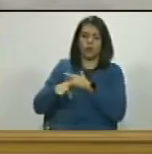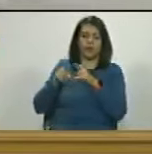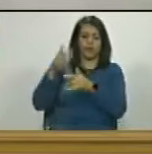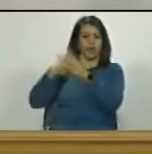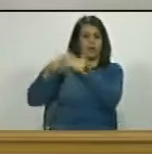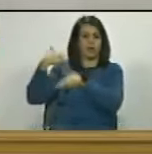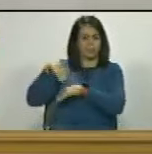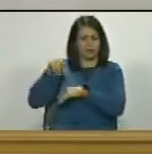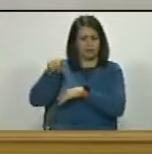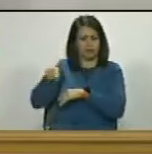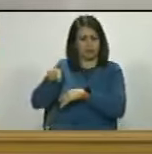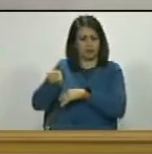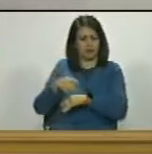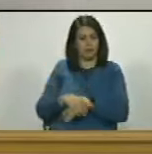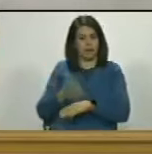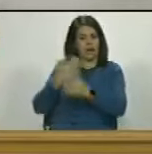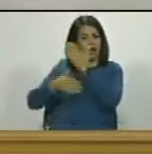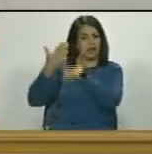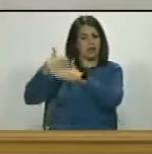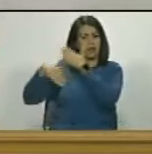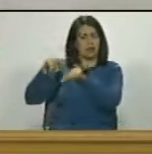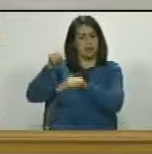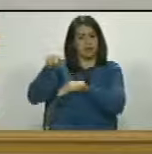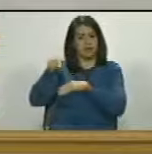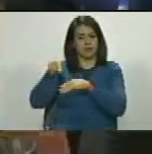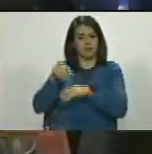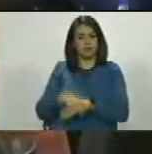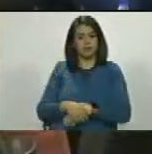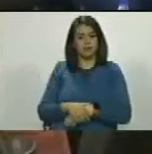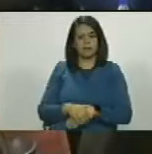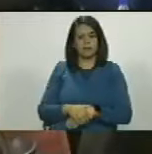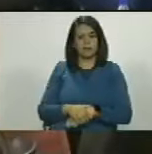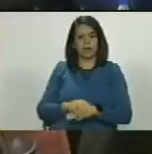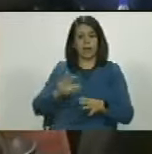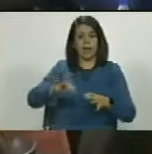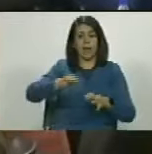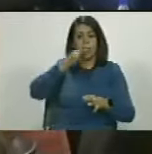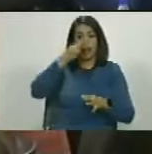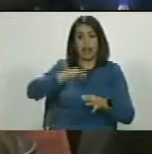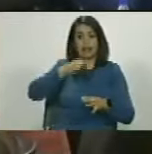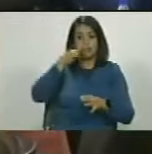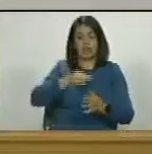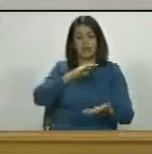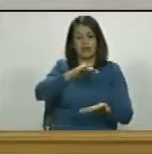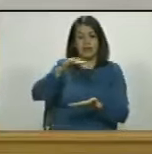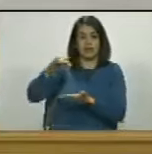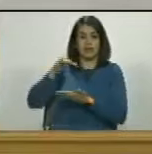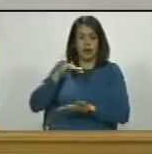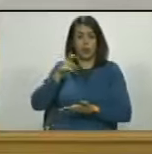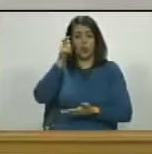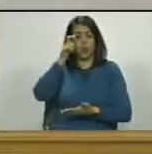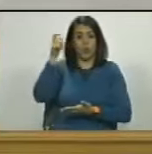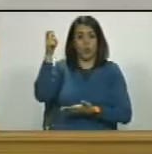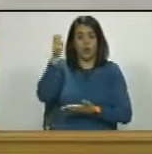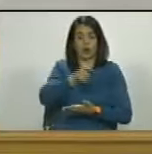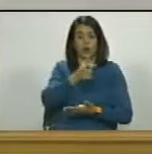aquellos tiempos tú que lo conoces Timoteo desde aquellos tiempos que salió con una lata de galletas por maleta en el estado huárico